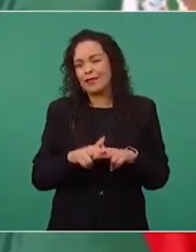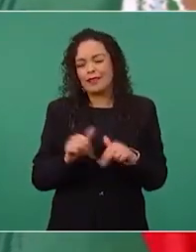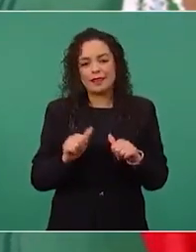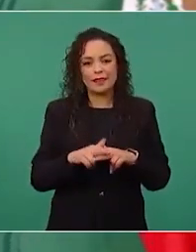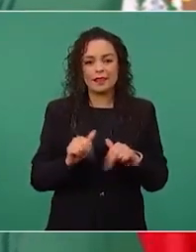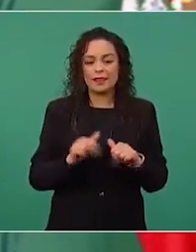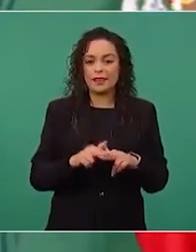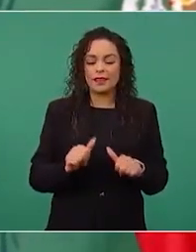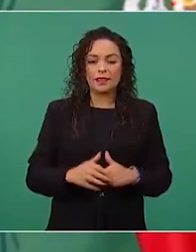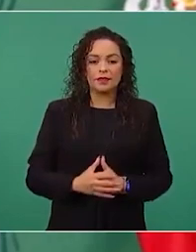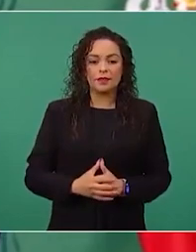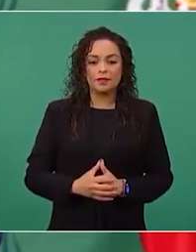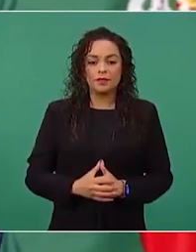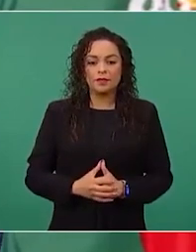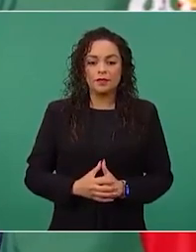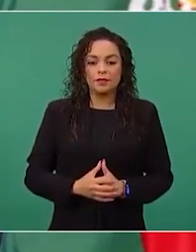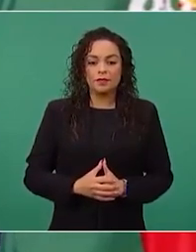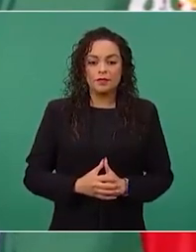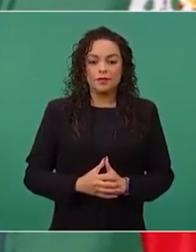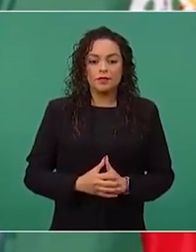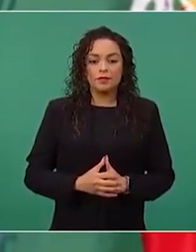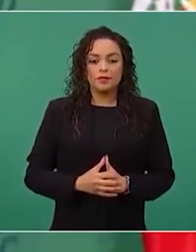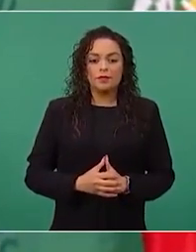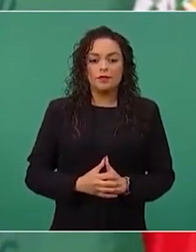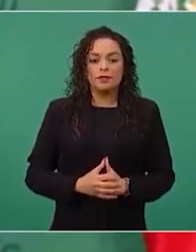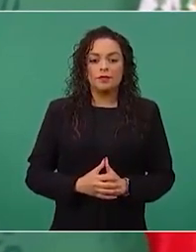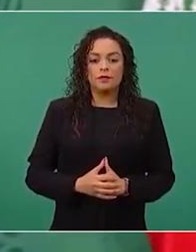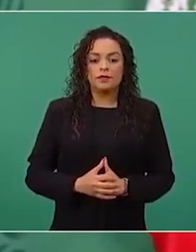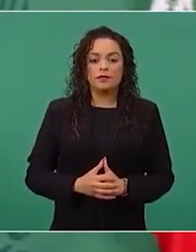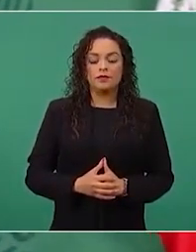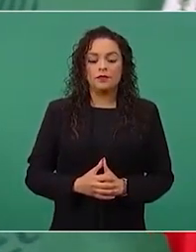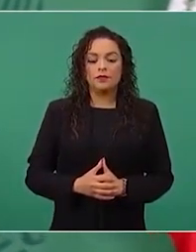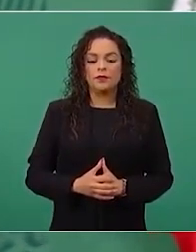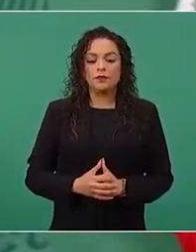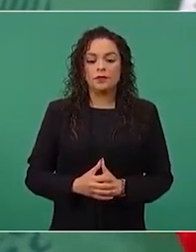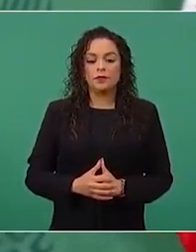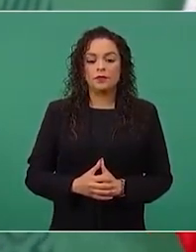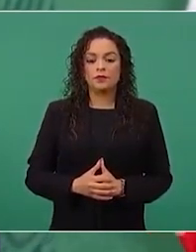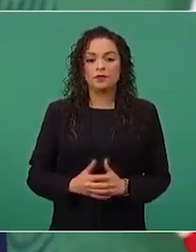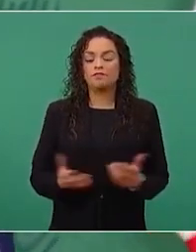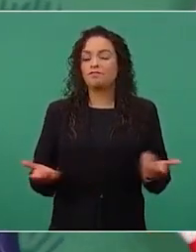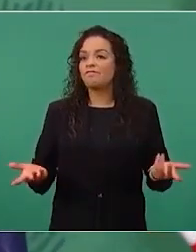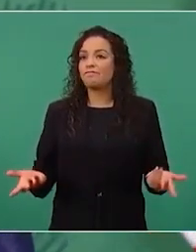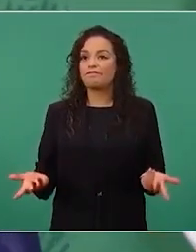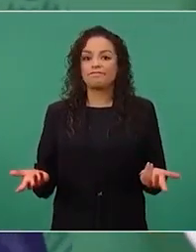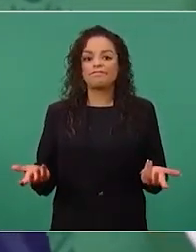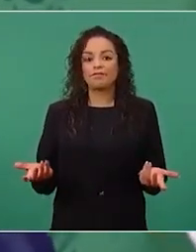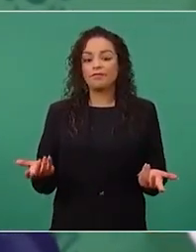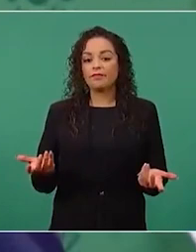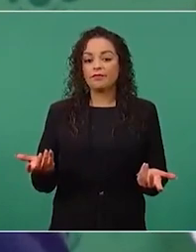que no quede ninguna